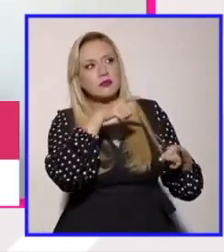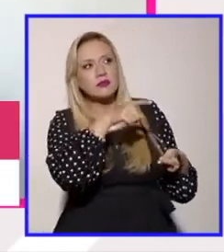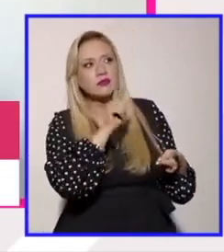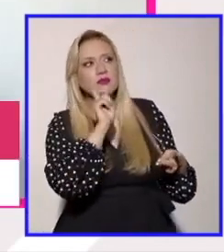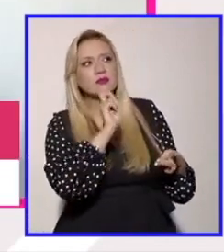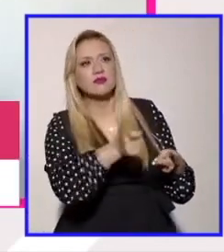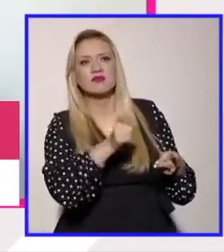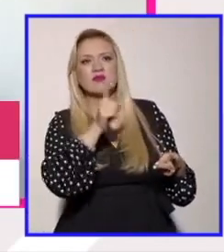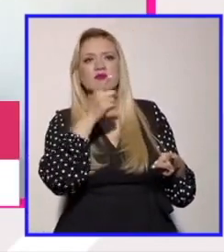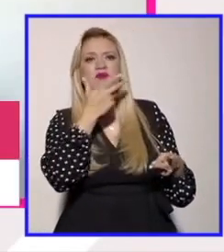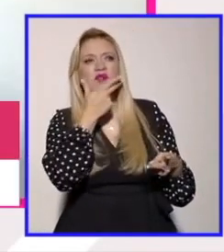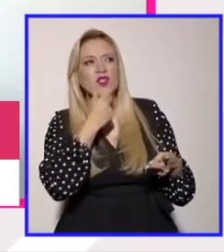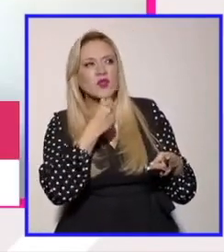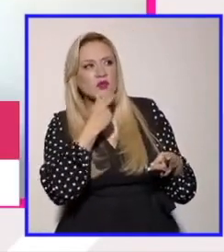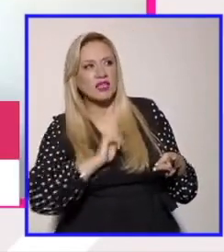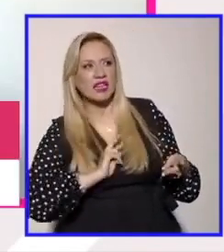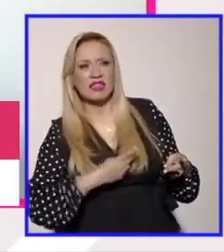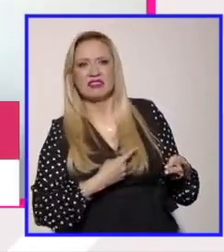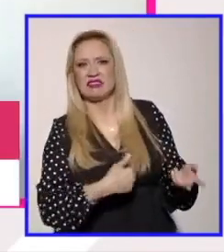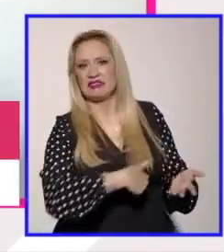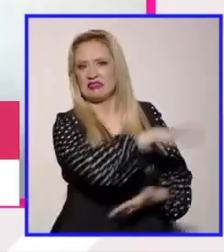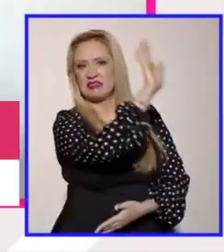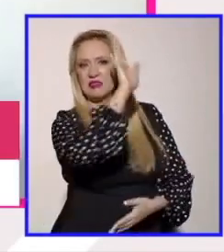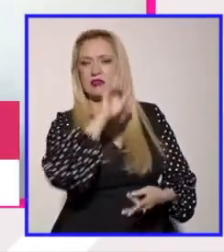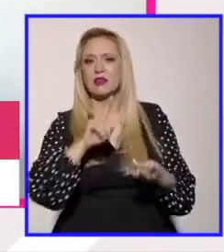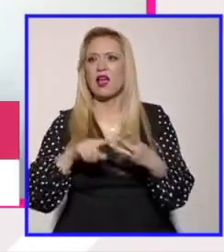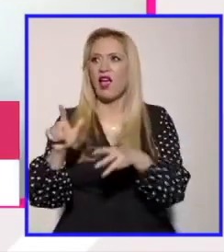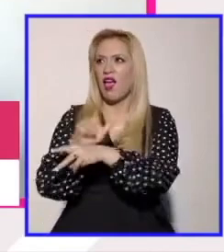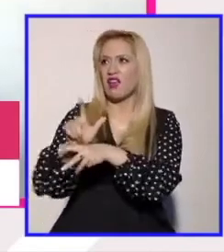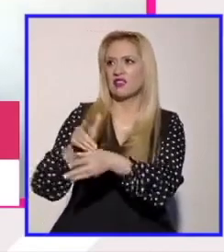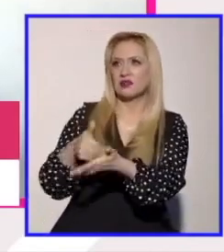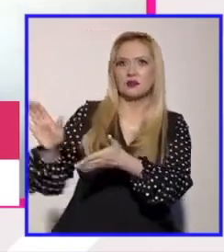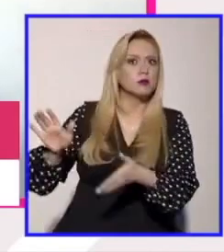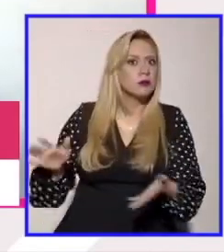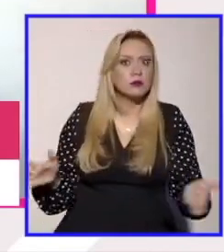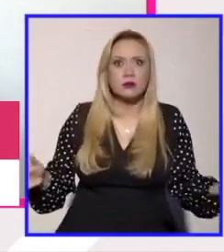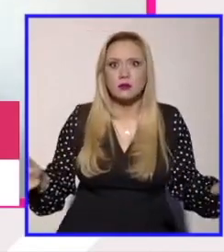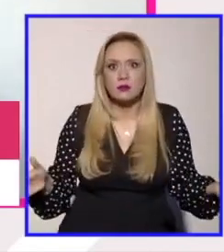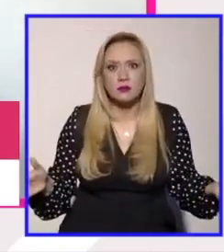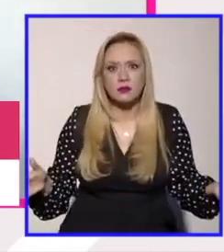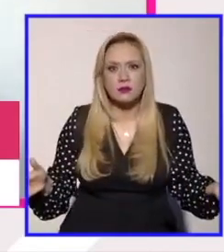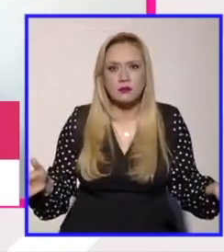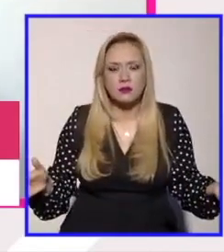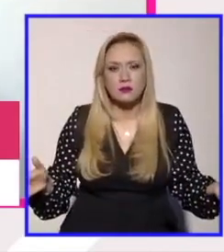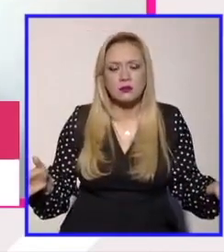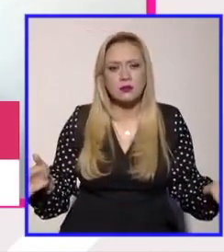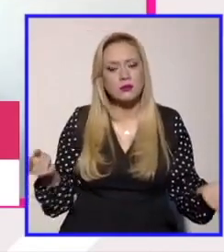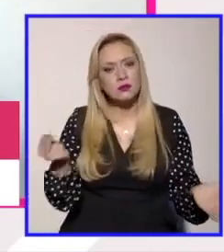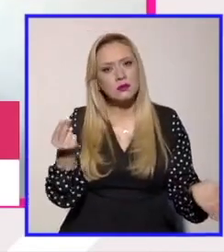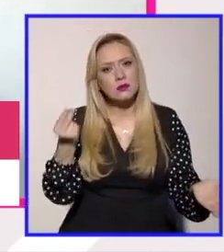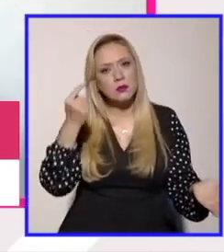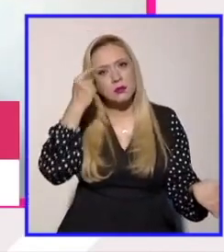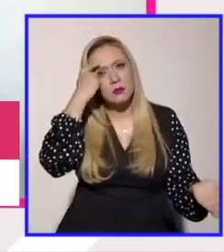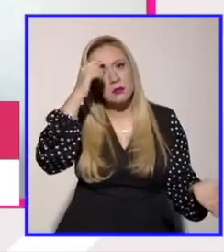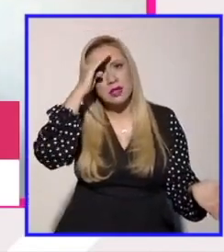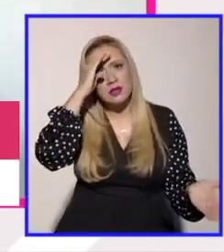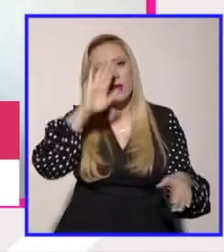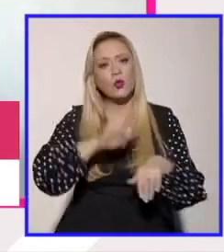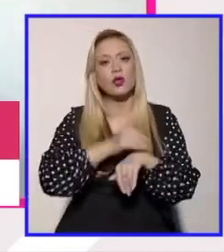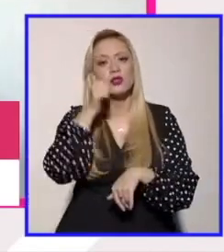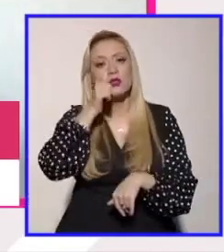de feminismo tenemos que abandonar la etiqueta puesto que sus orígenes son por ejemplo esencialmente racistas